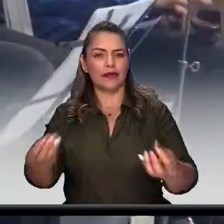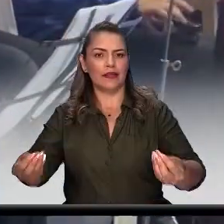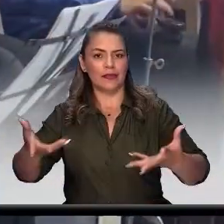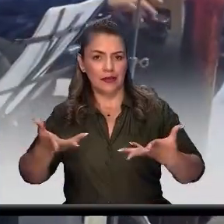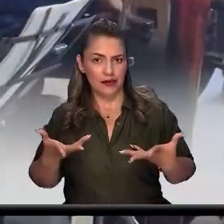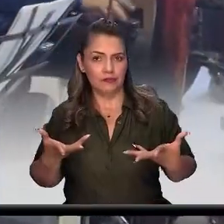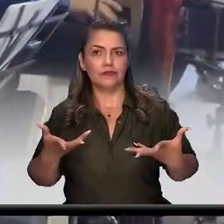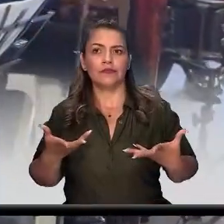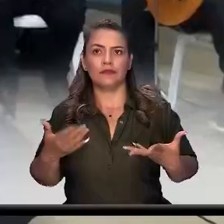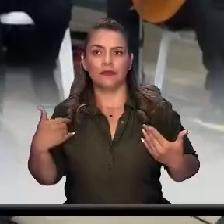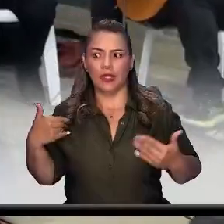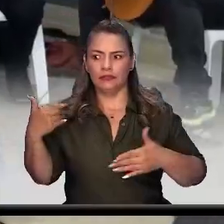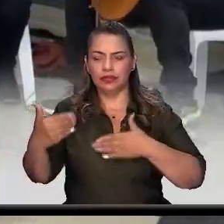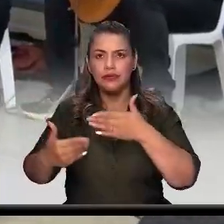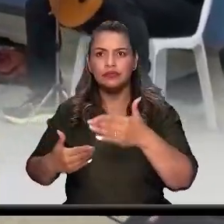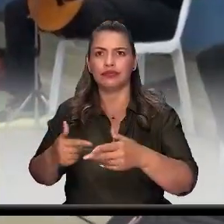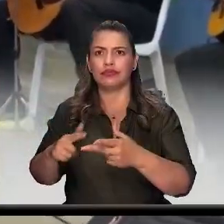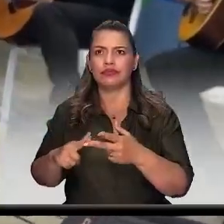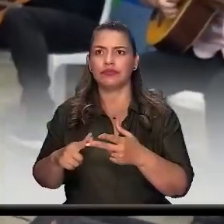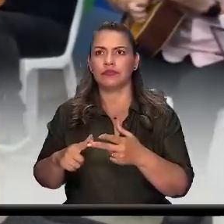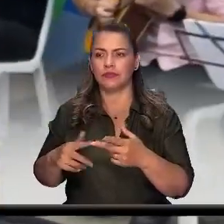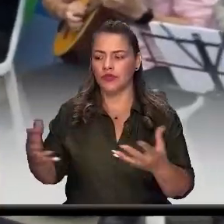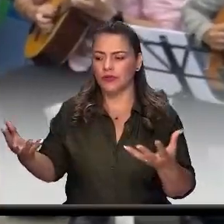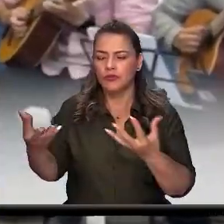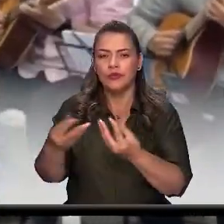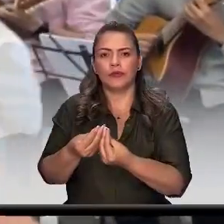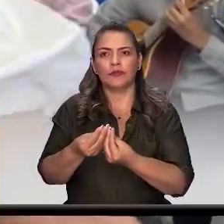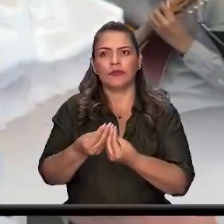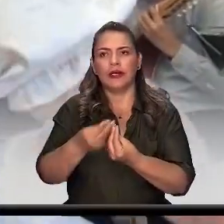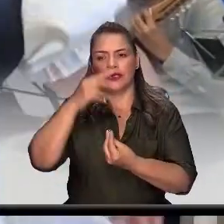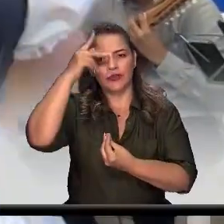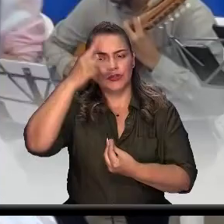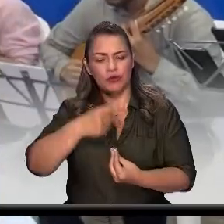construimos todos conjuntamente como parte de nuestra historia.